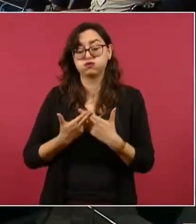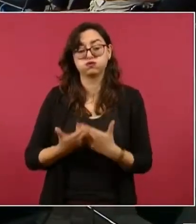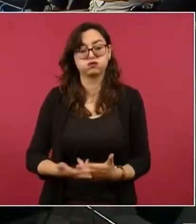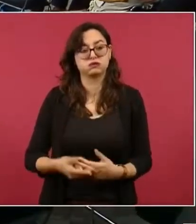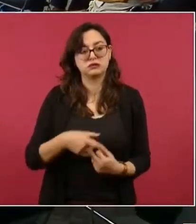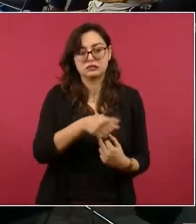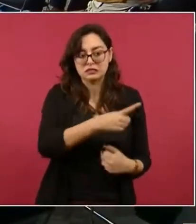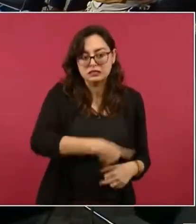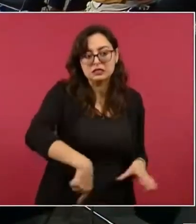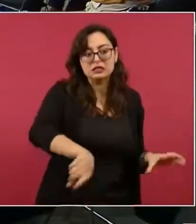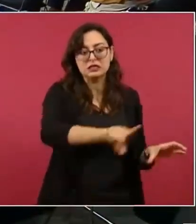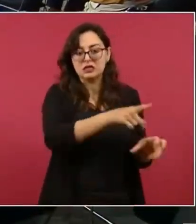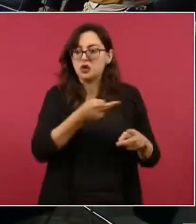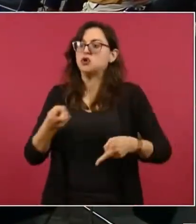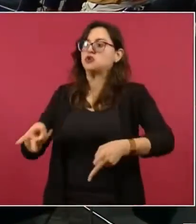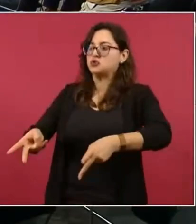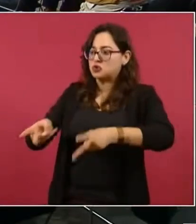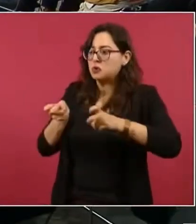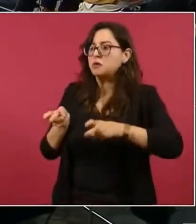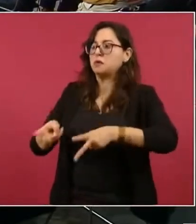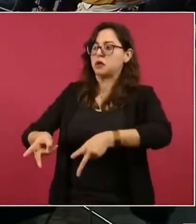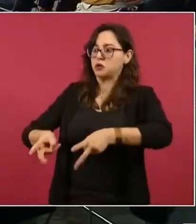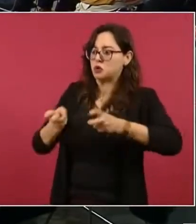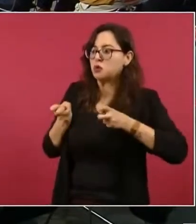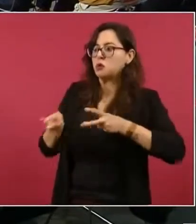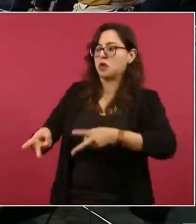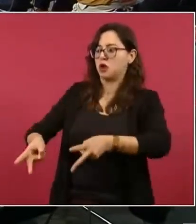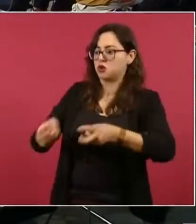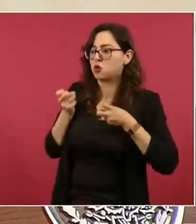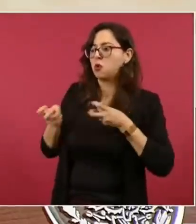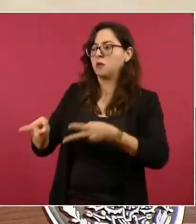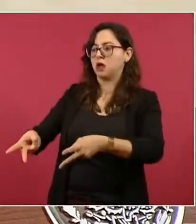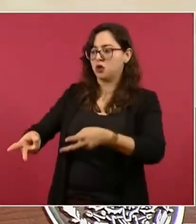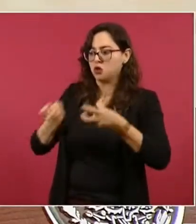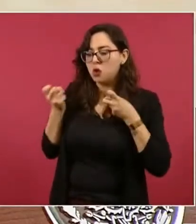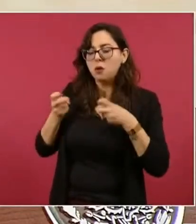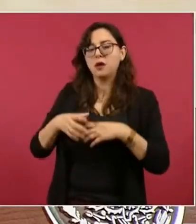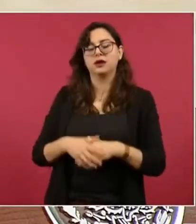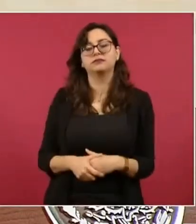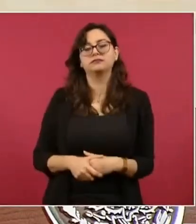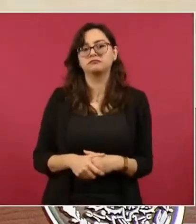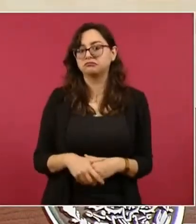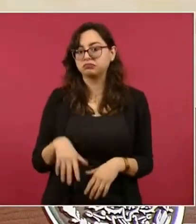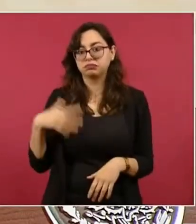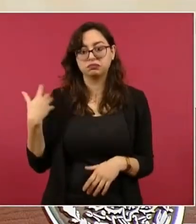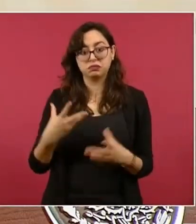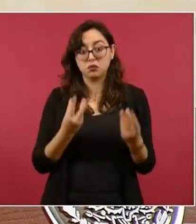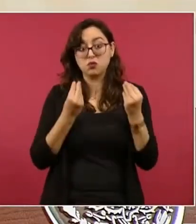cuando iba yo a entrar a la presidencia me dijo un famoso político